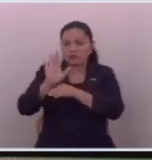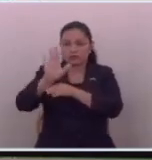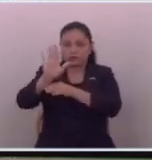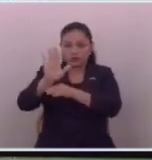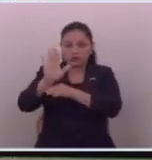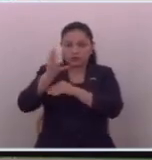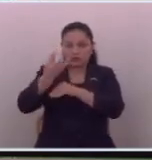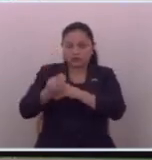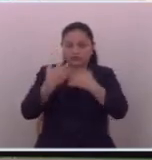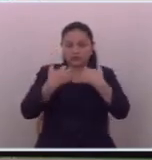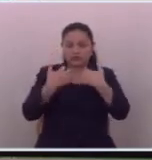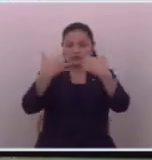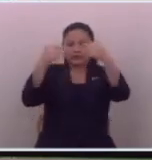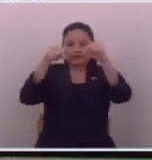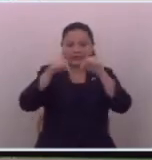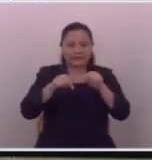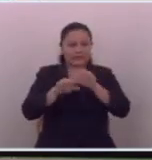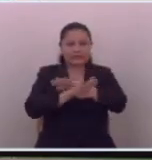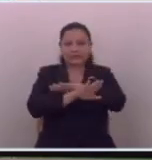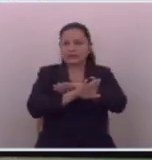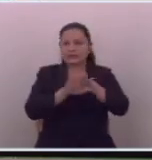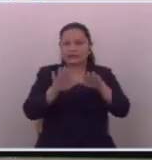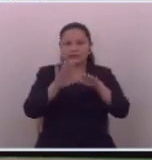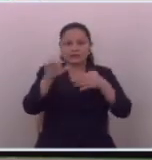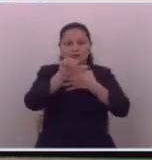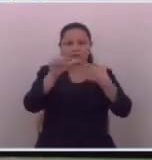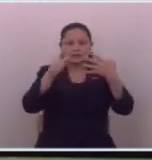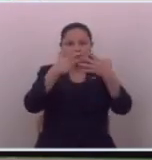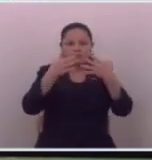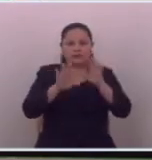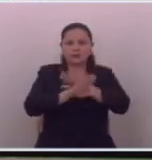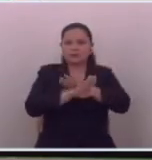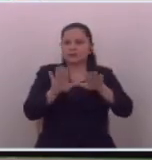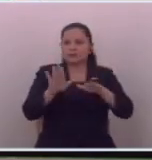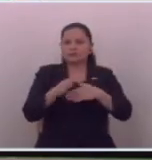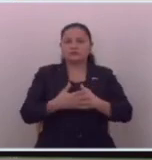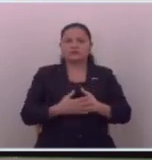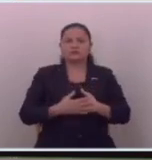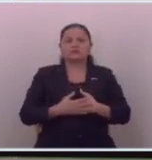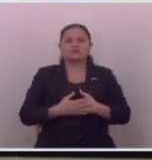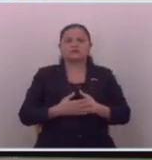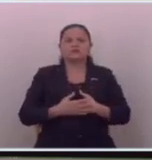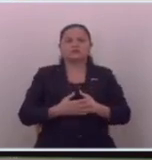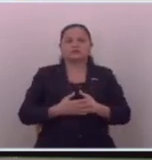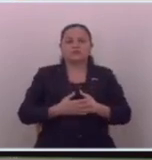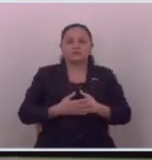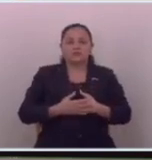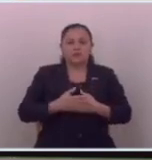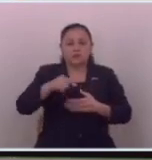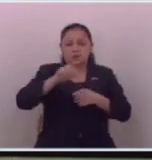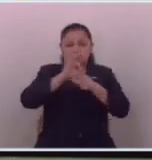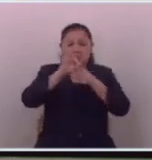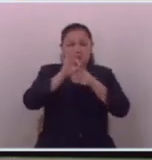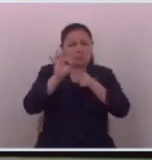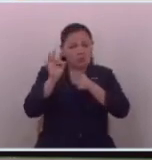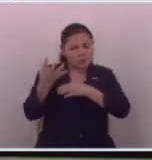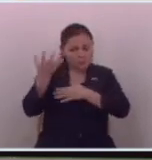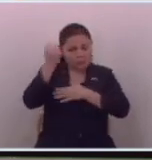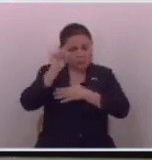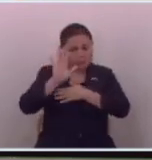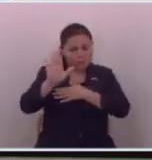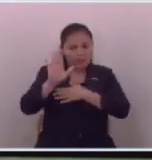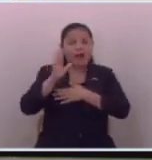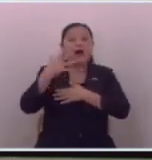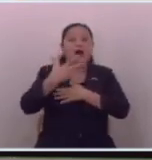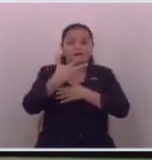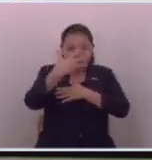el día de plenaria acá en la asamblea legislativa si aquí no vale si lo que